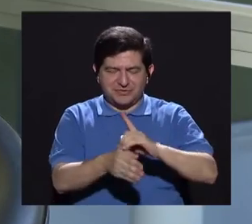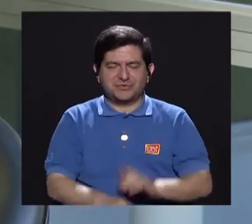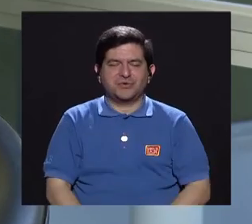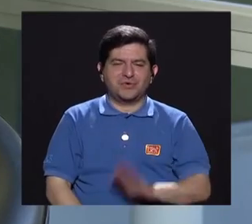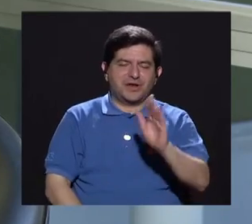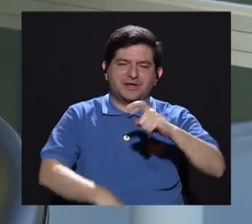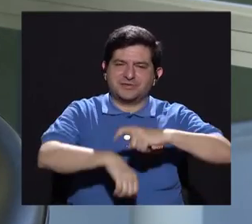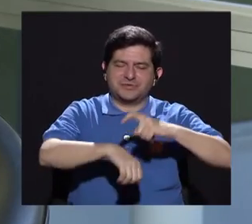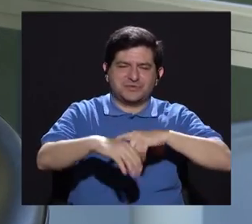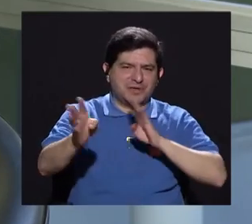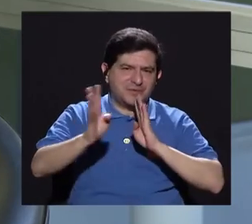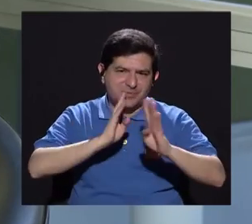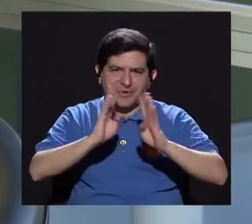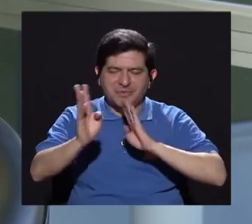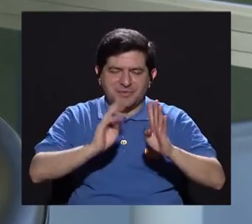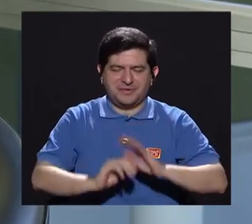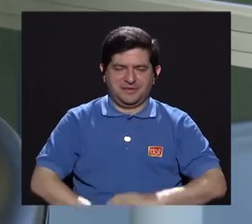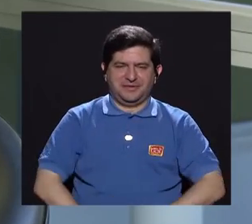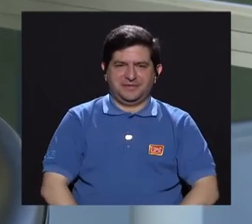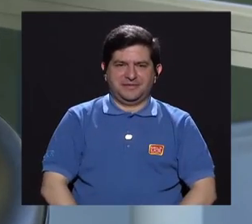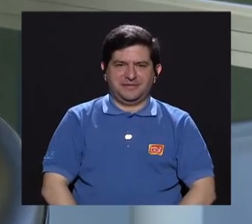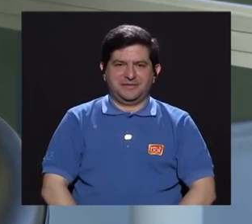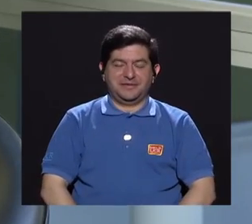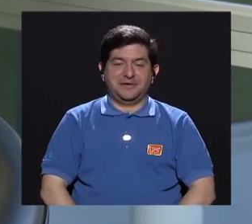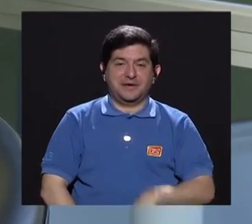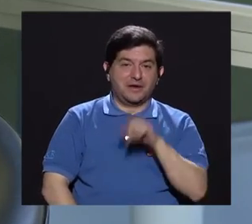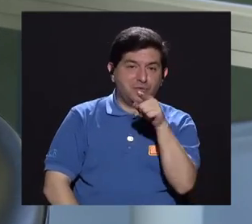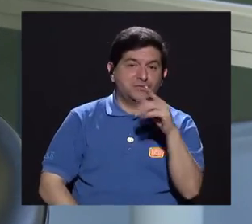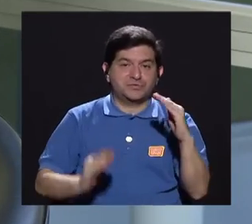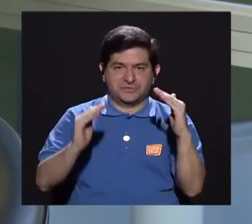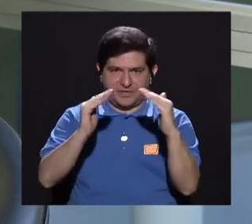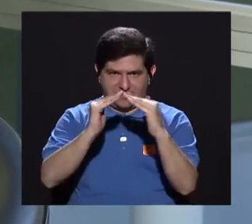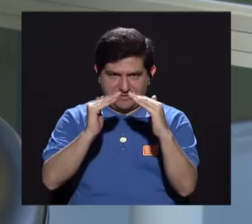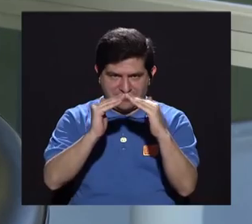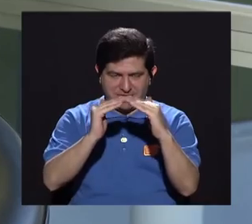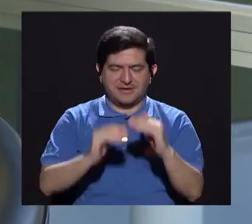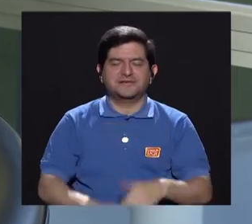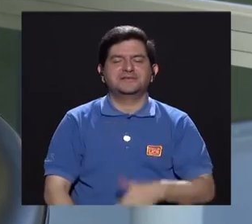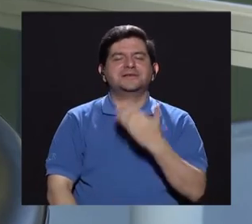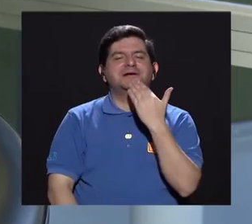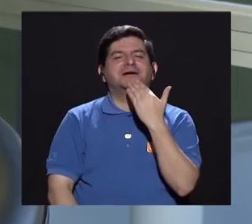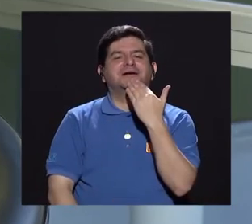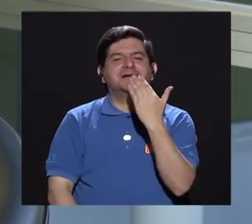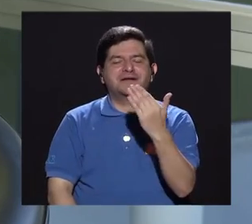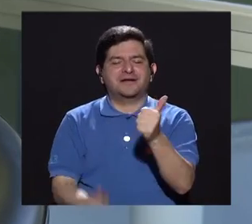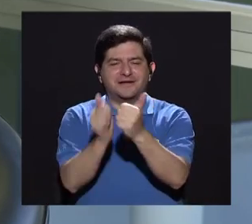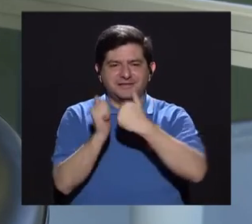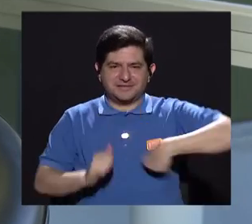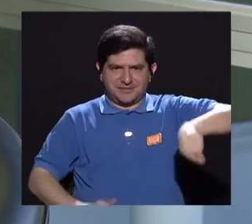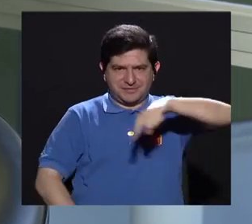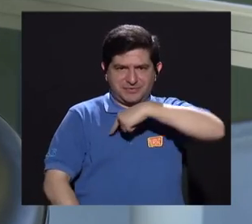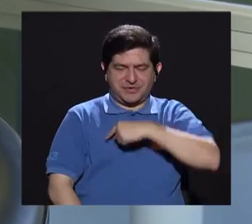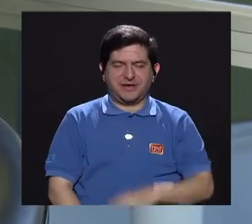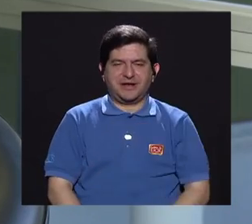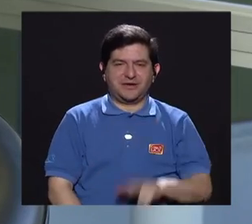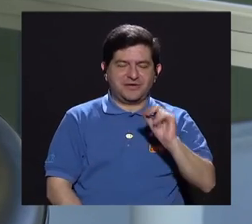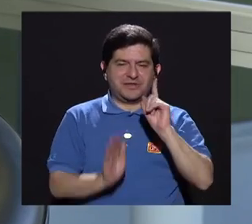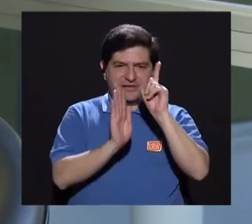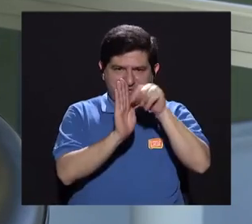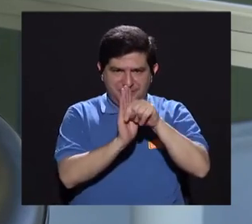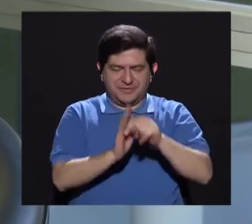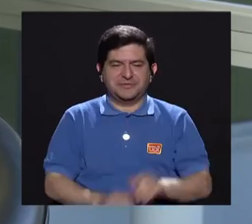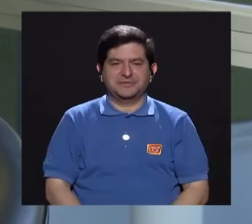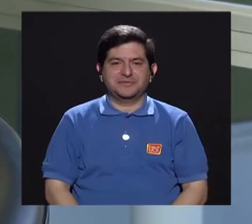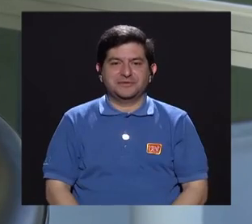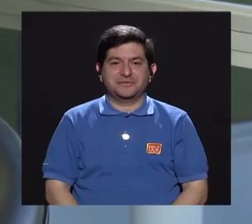sacado el ratito para conversar acerca de esto y para ustedes que están en casa, gracias por acompañarnos en esta media hora,